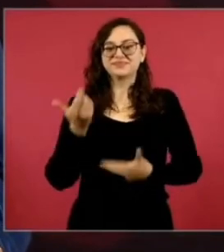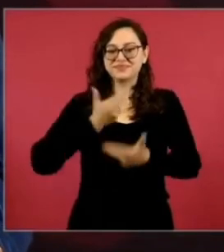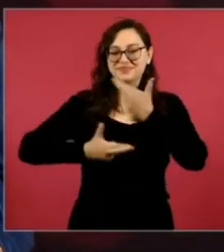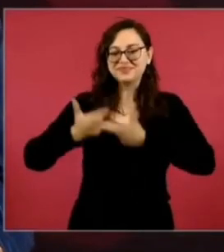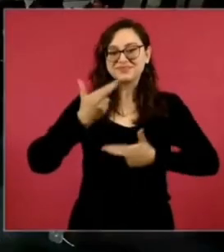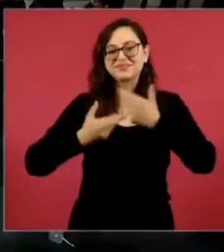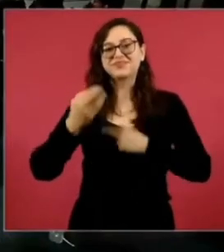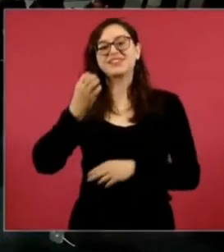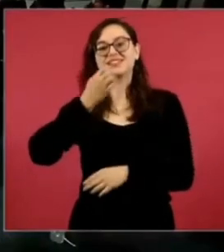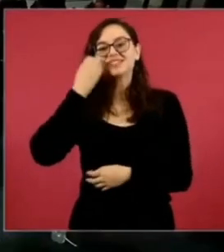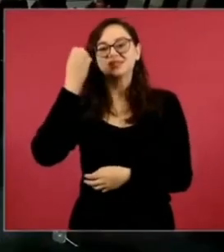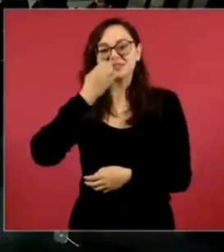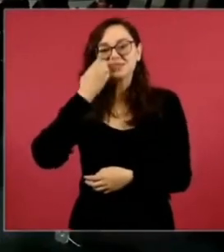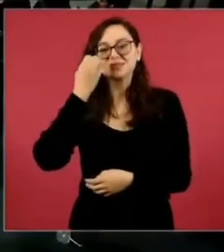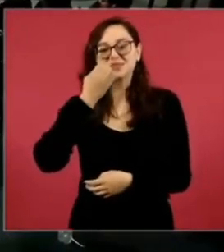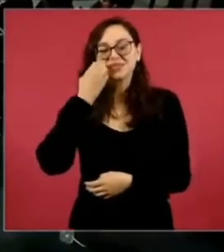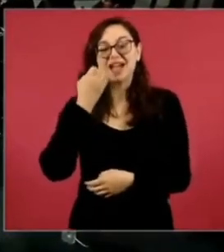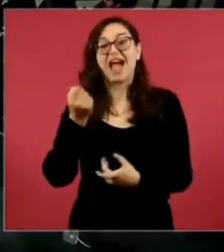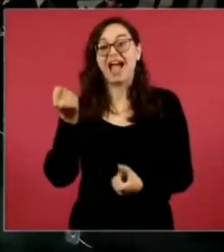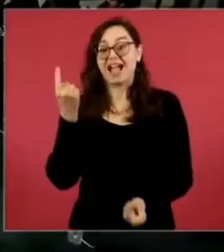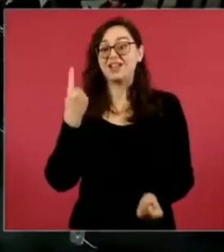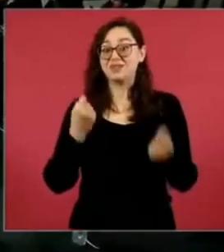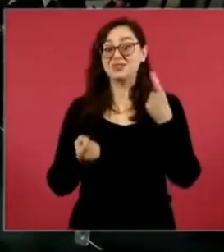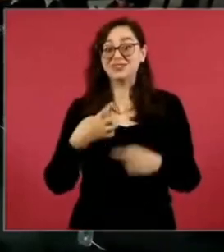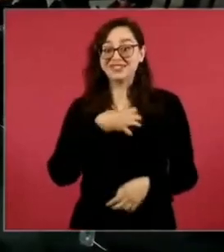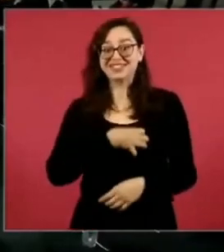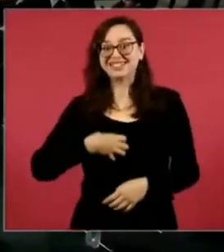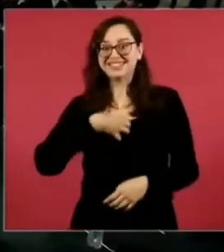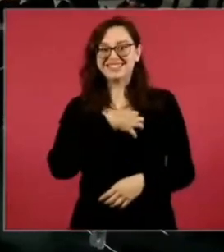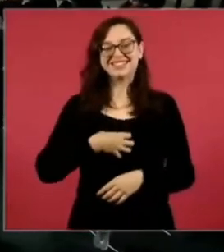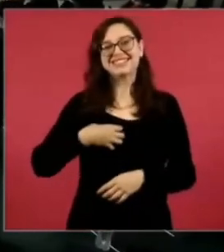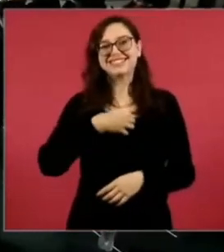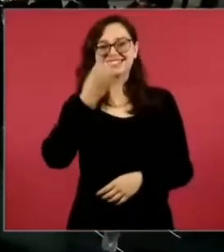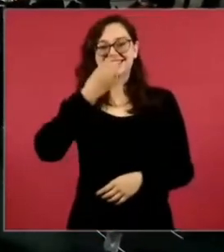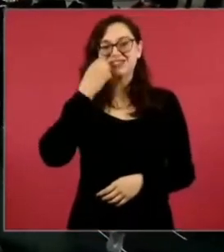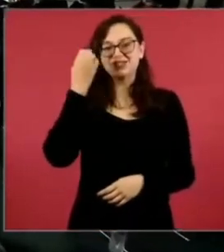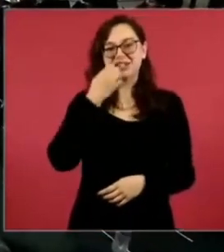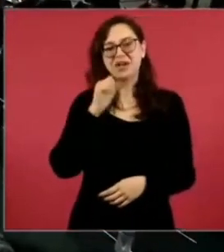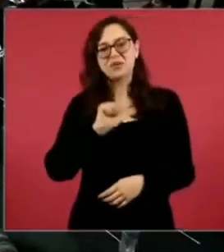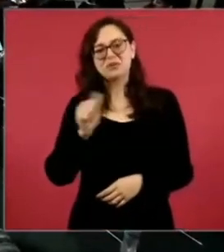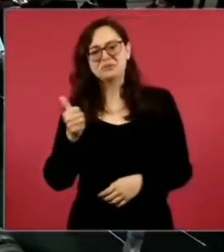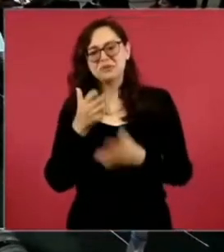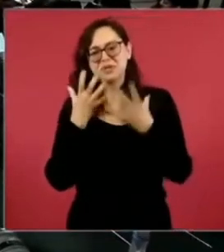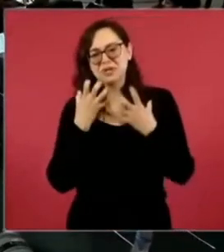la escuela, algunos muy contentos y otros no tanto,